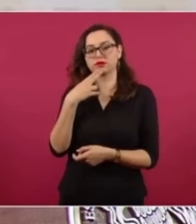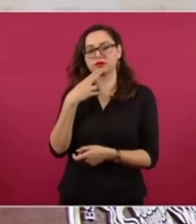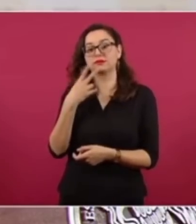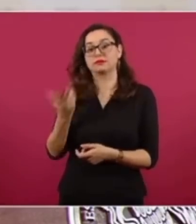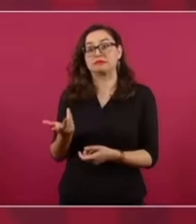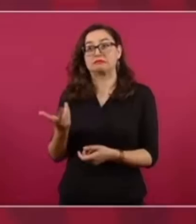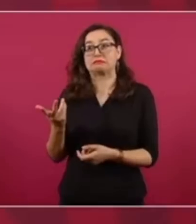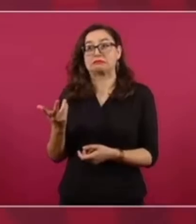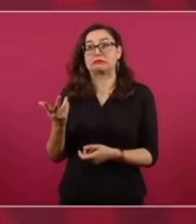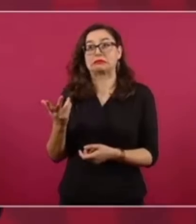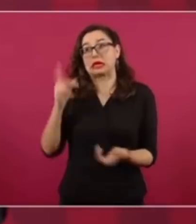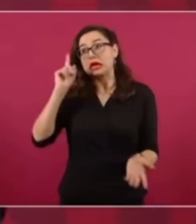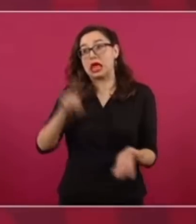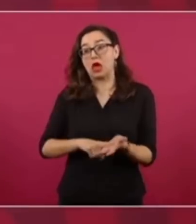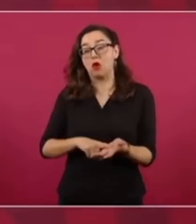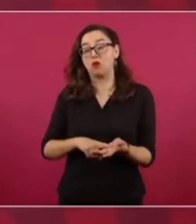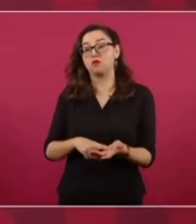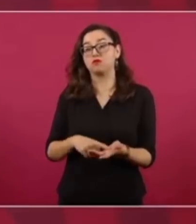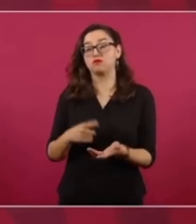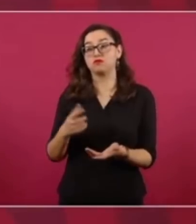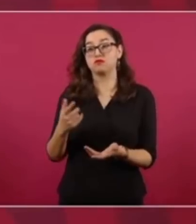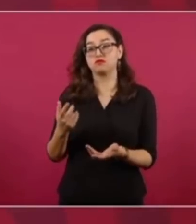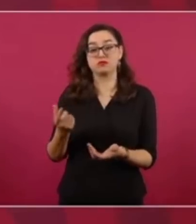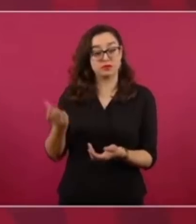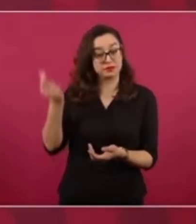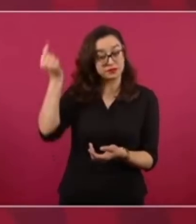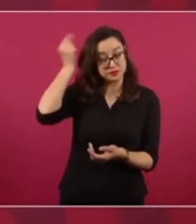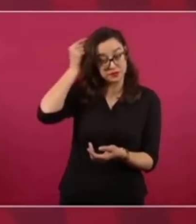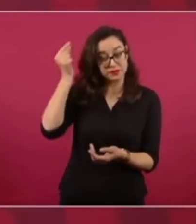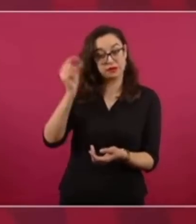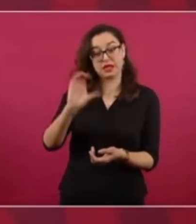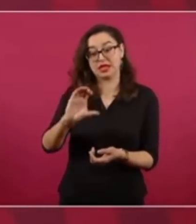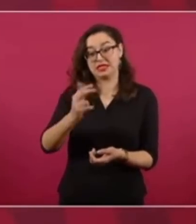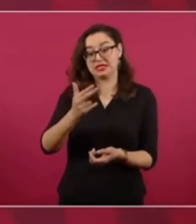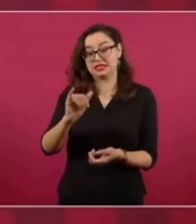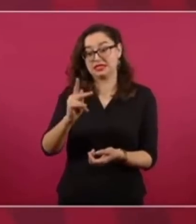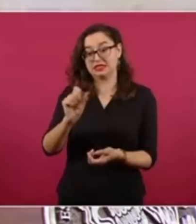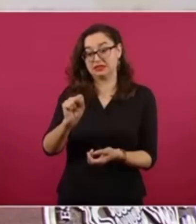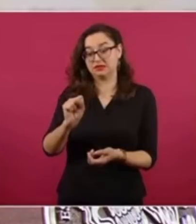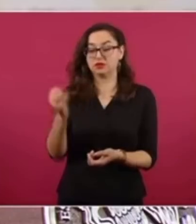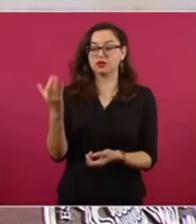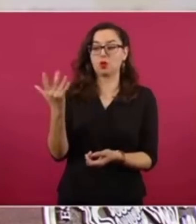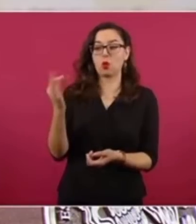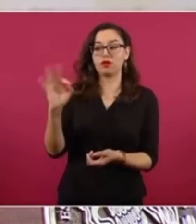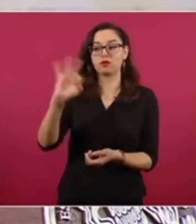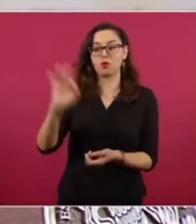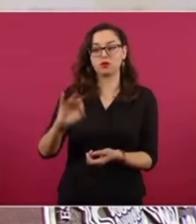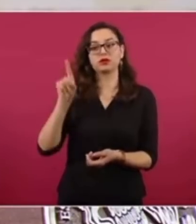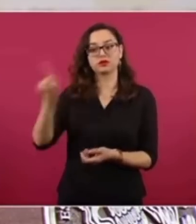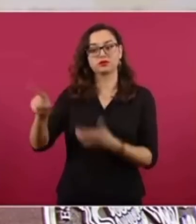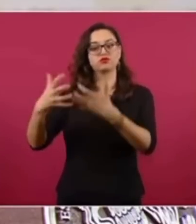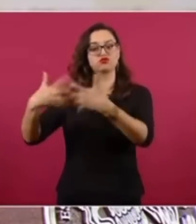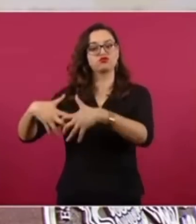casi el 50 por ciento de chips se producen en esa región, el mundo.